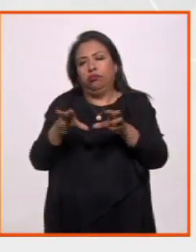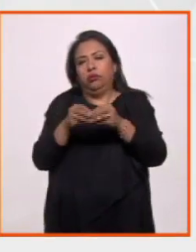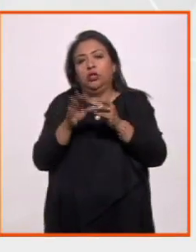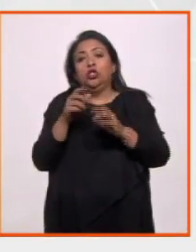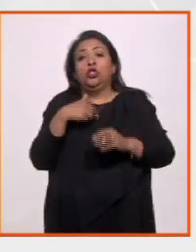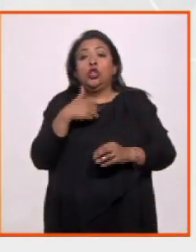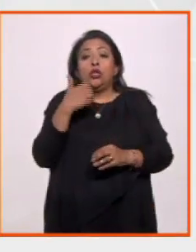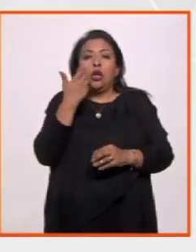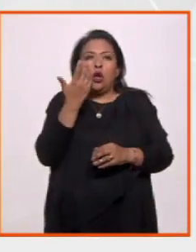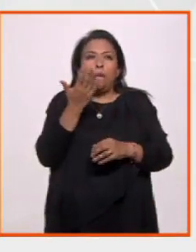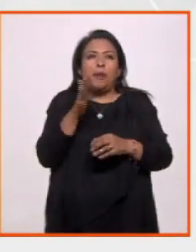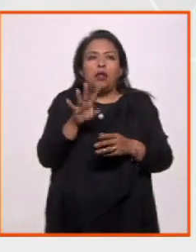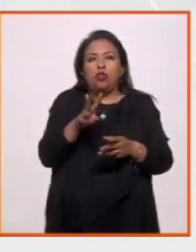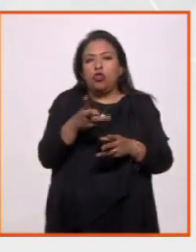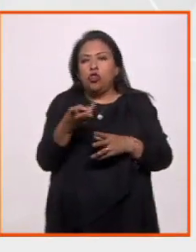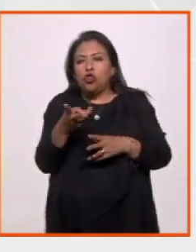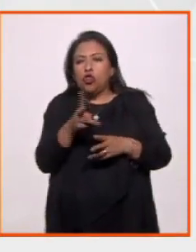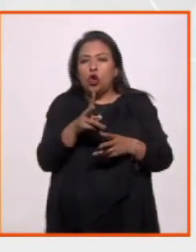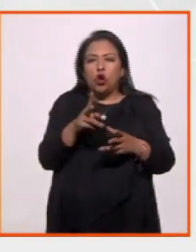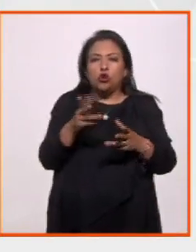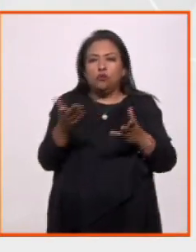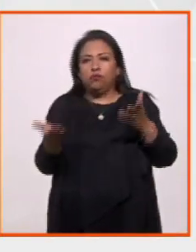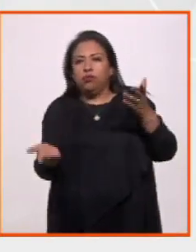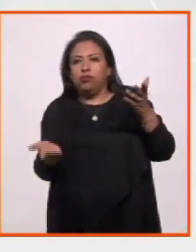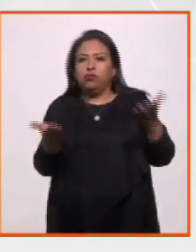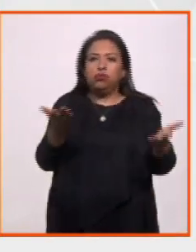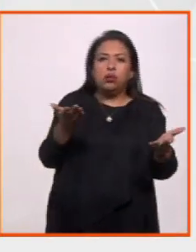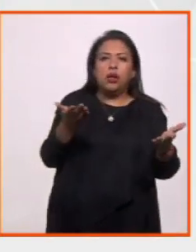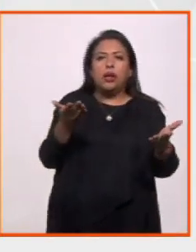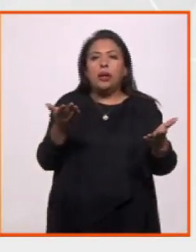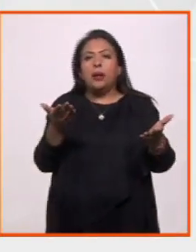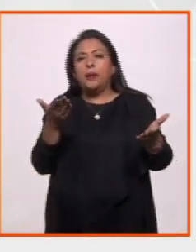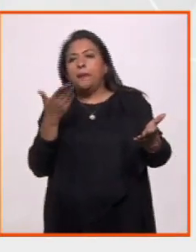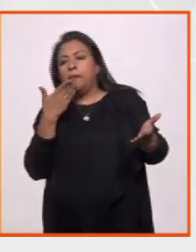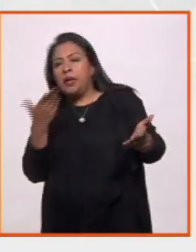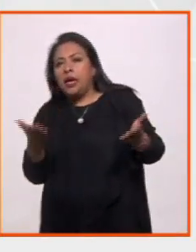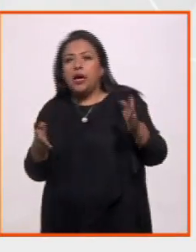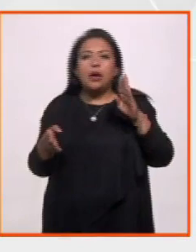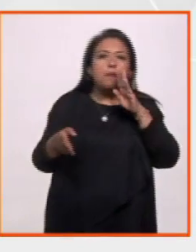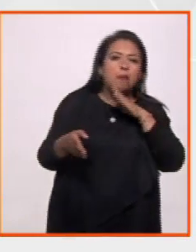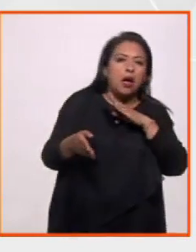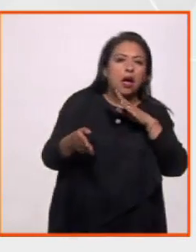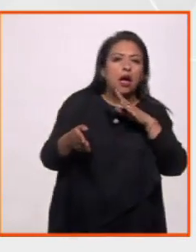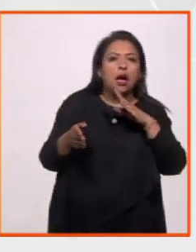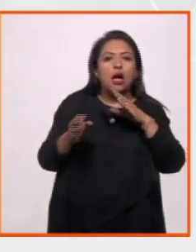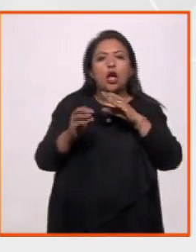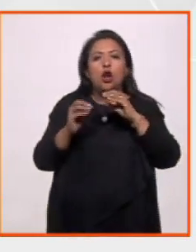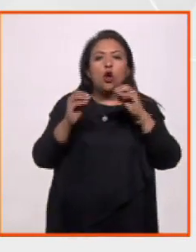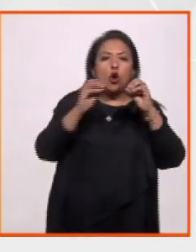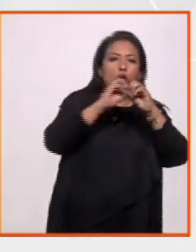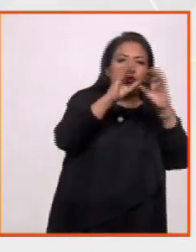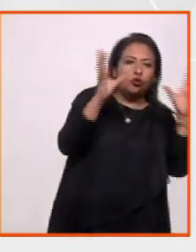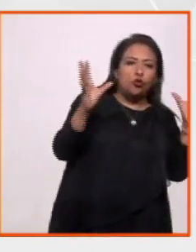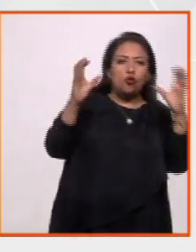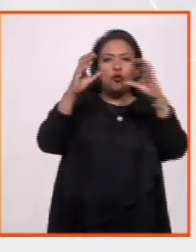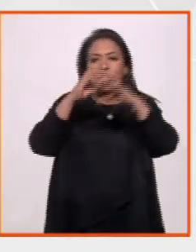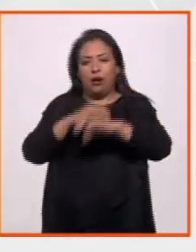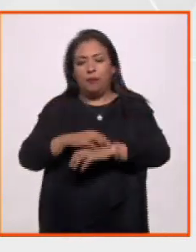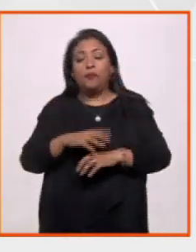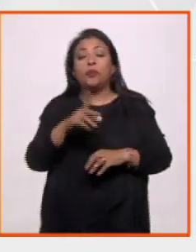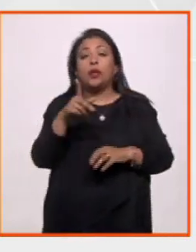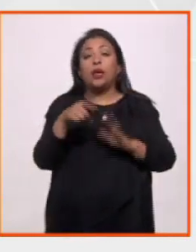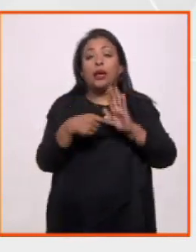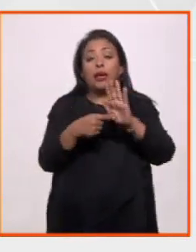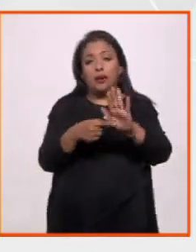estoy jugando con estos dos polos, el bien y mal, luz, obscuridad, etc. El asunto, para que tengan ustedes